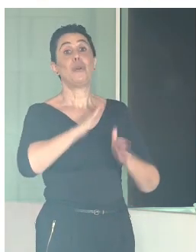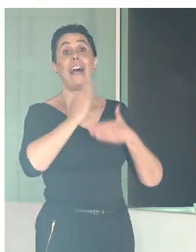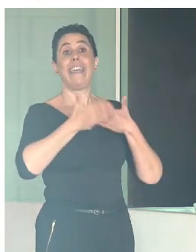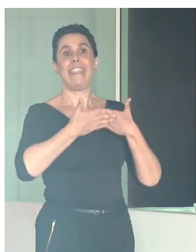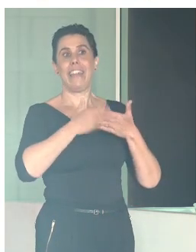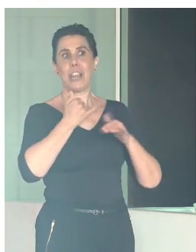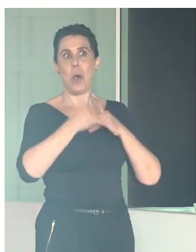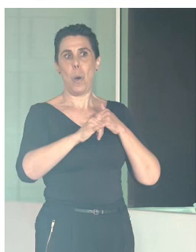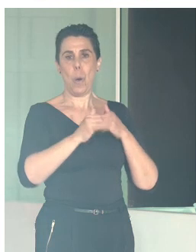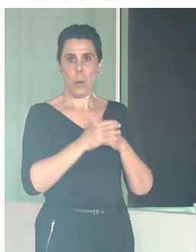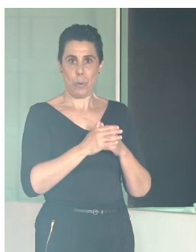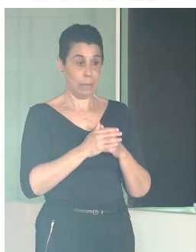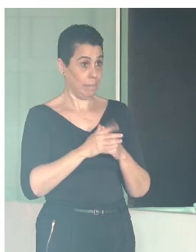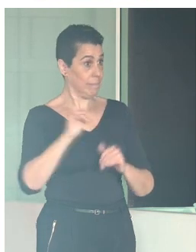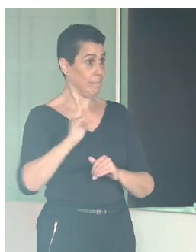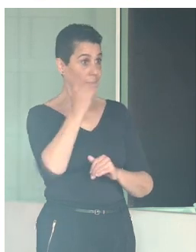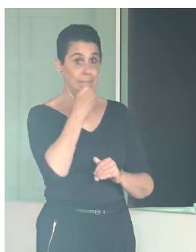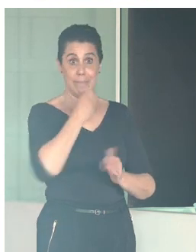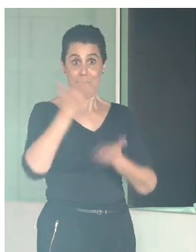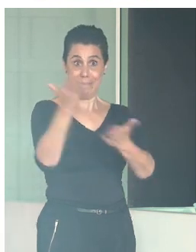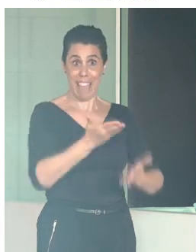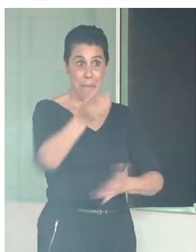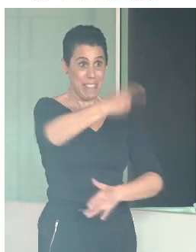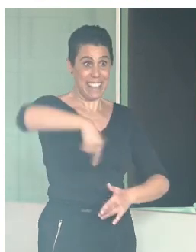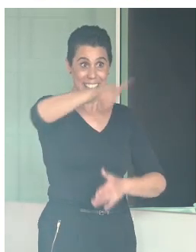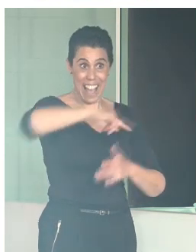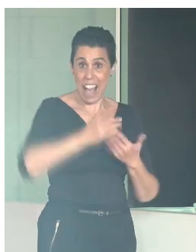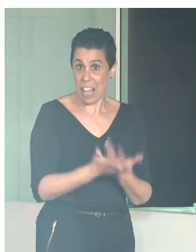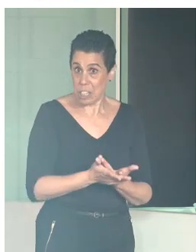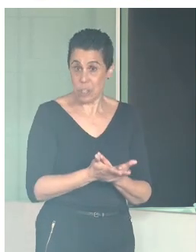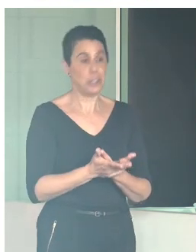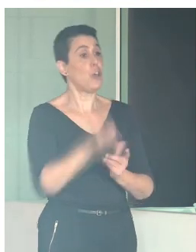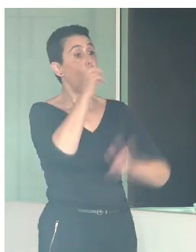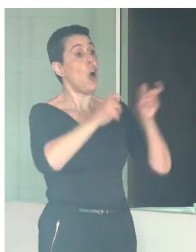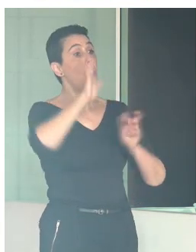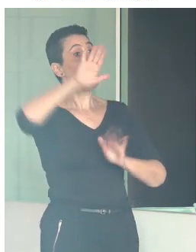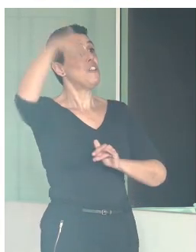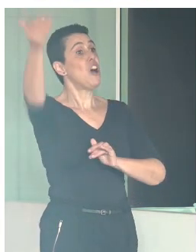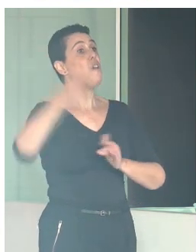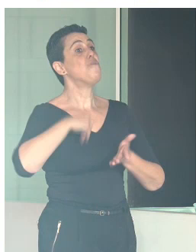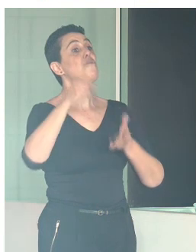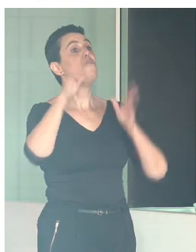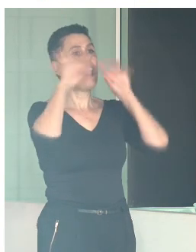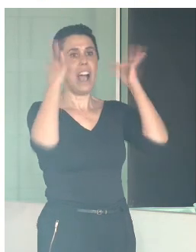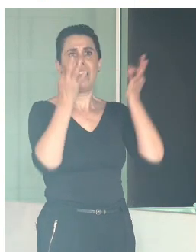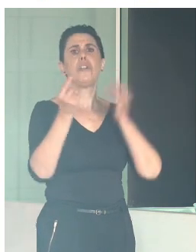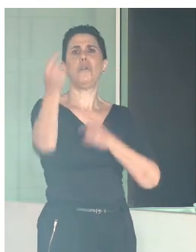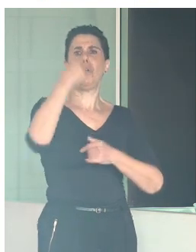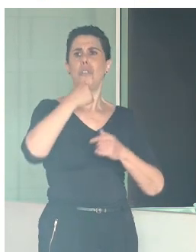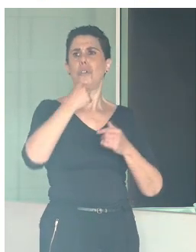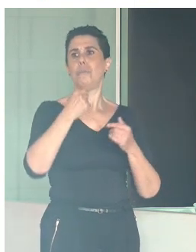Y lo primero es daros la bienvenida a todos, especialmente a los que venís de fuera de Córdoba. Bienvenida a esta ciudad, luego me detendré algo más al final.